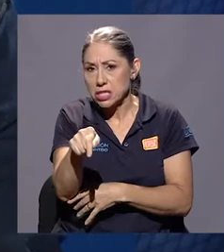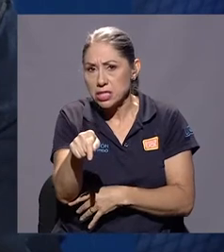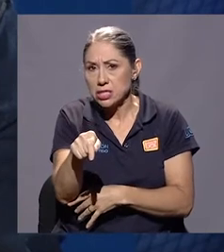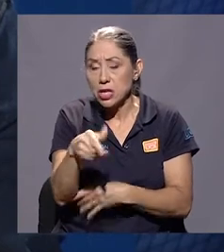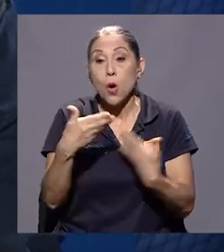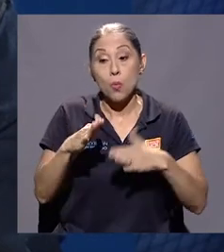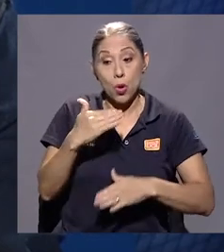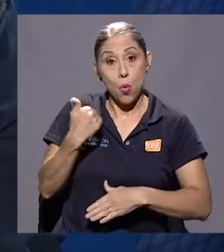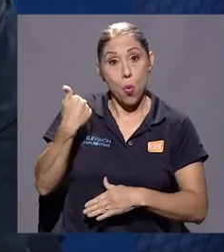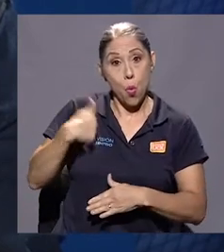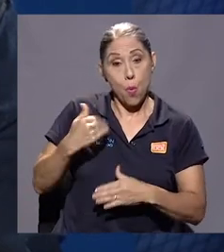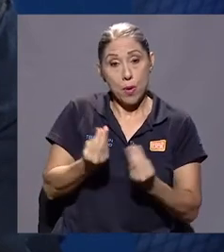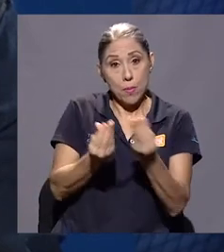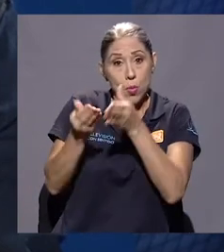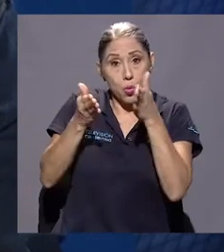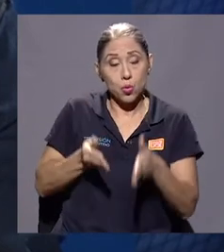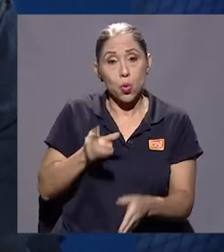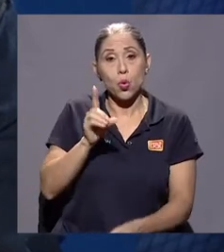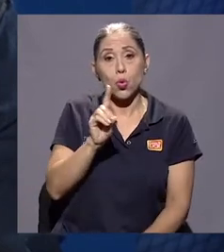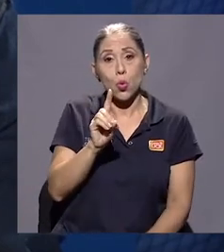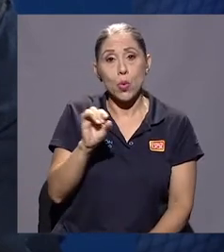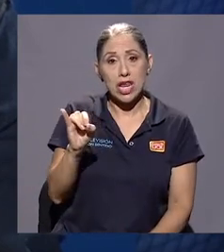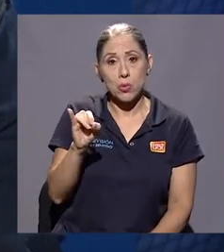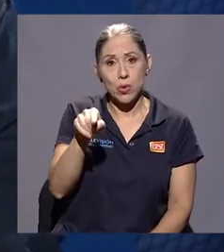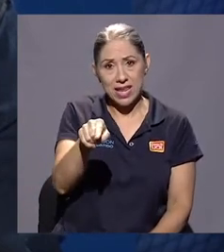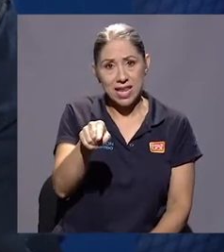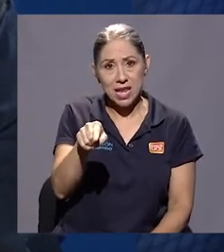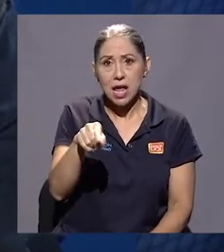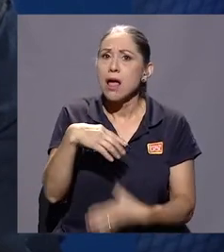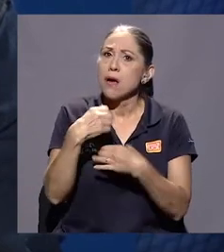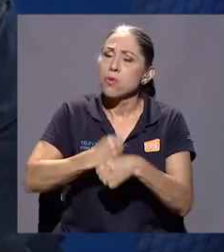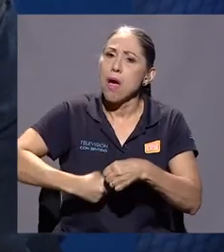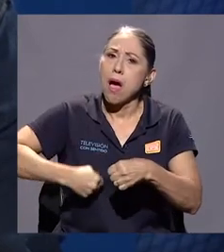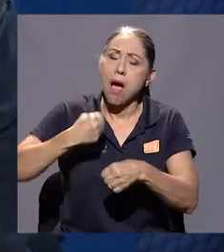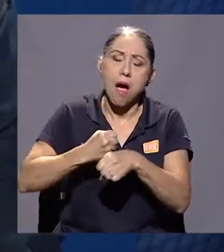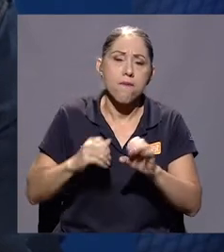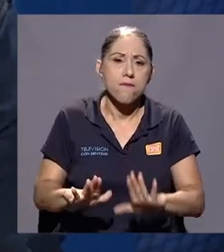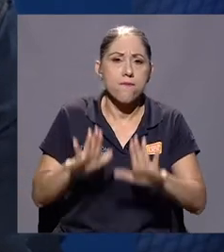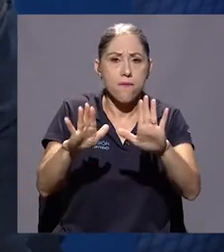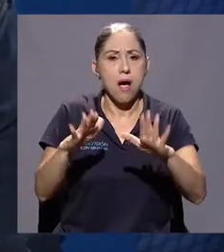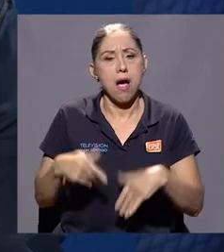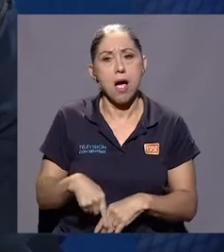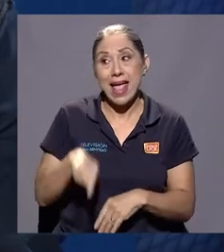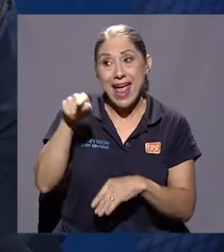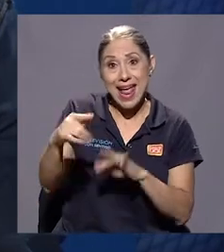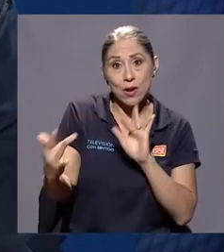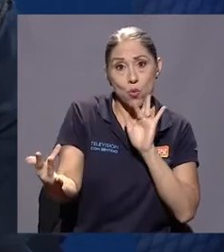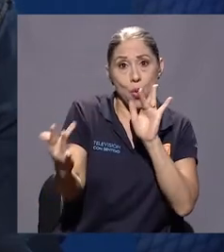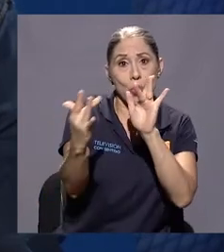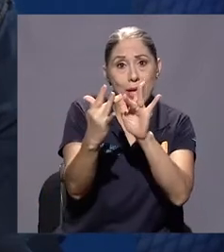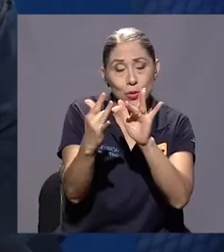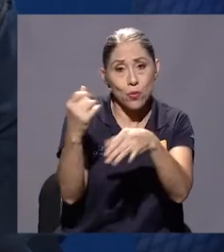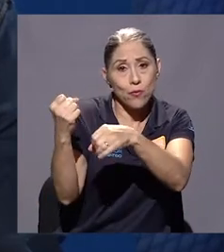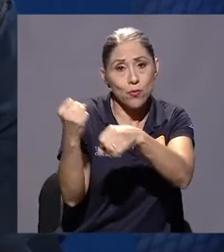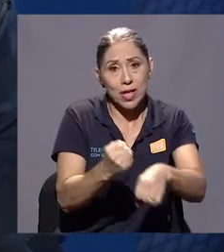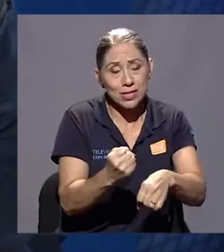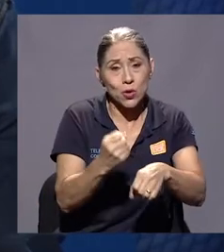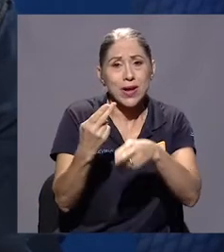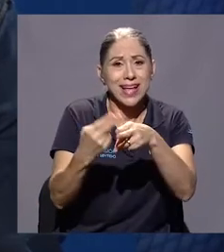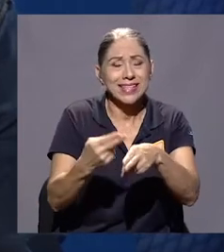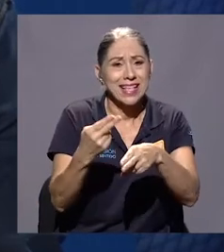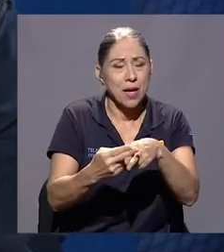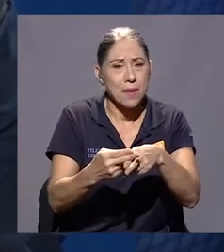Bueno, Drew Irwin, el productor, ahí hizo un espectacular trabajo porque él contactó a la Fundación